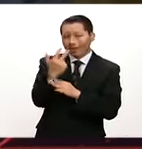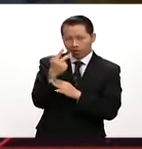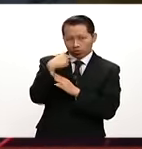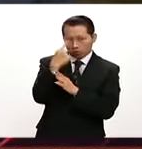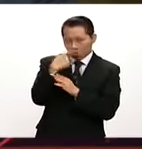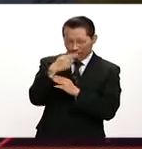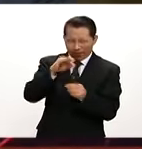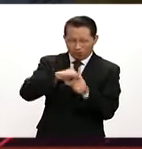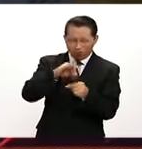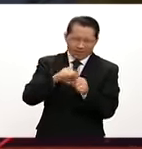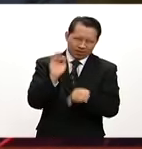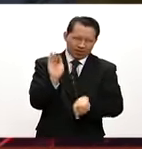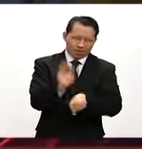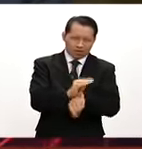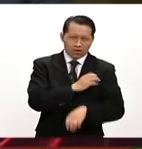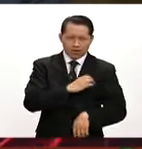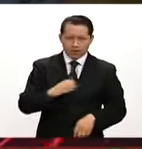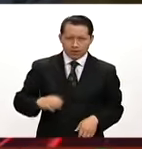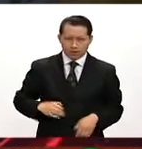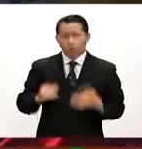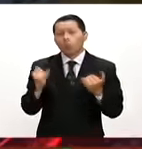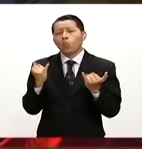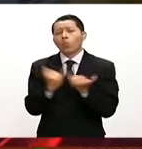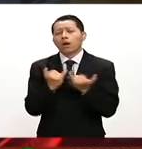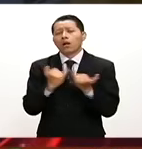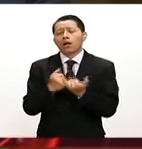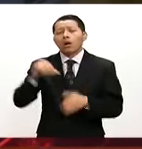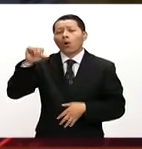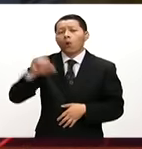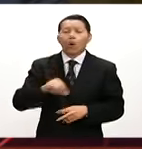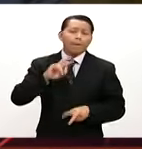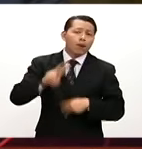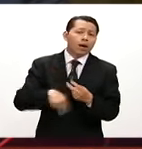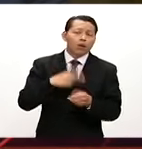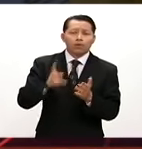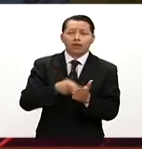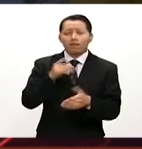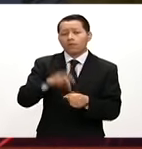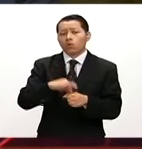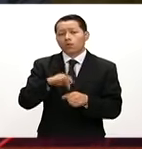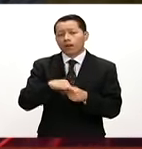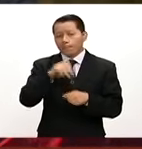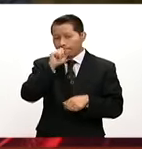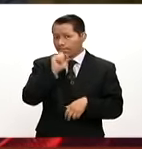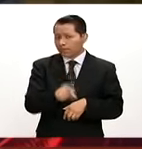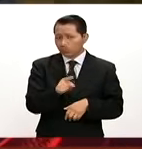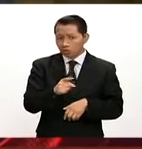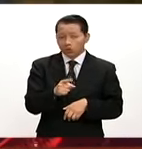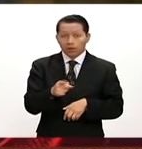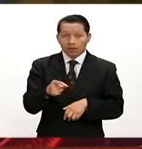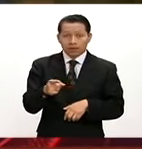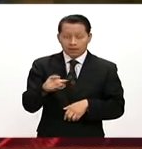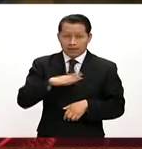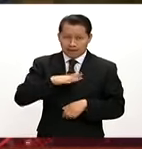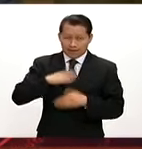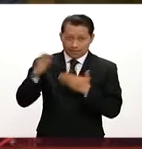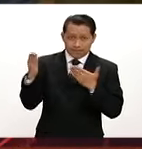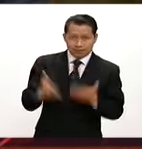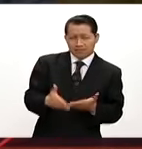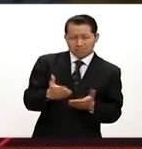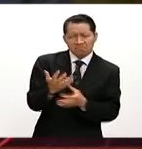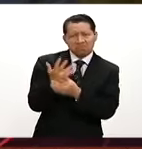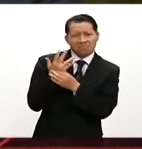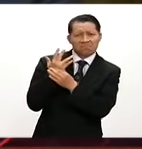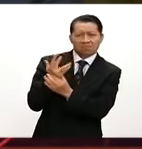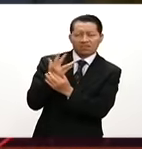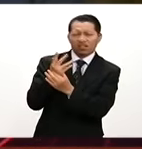candidatura. Incluso aquellos que hoy vayan a votar de nuevo a favor de su candidatura llegaron a decir en esta tribuna, señorías, que